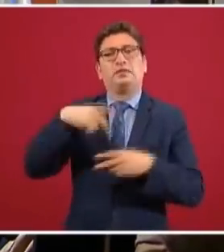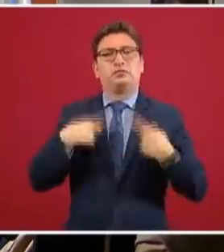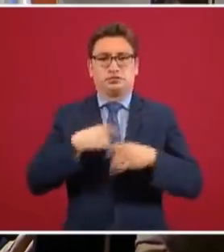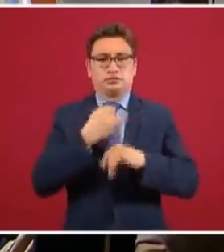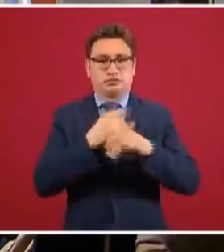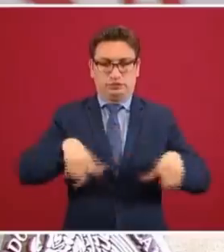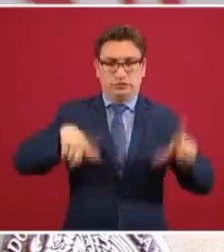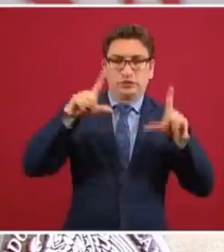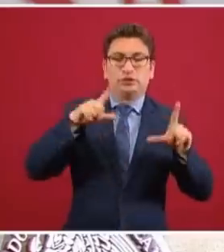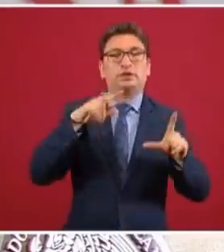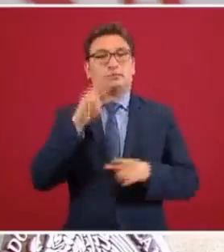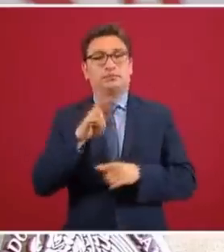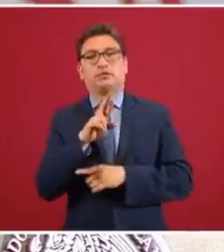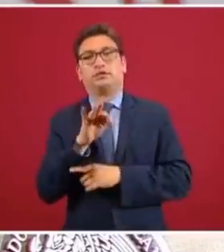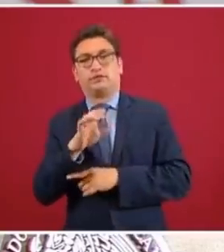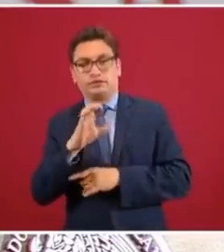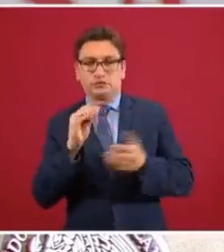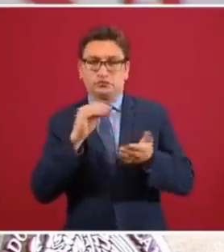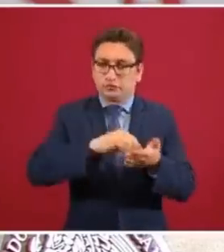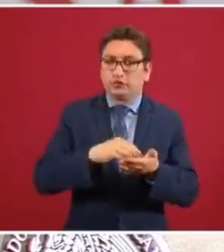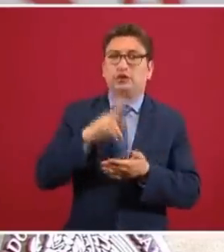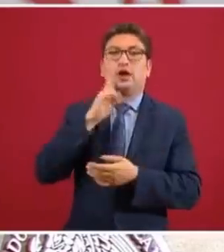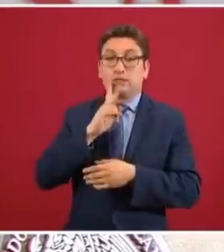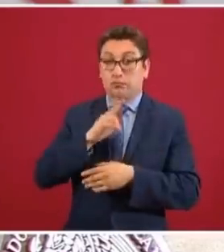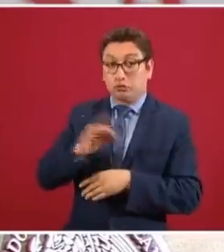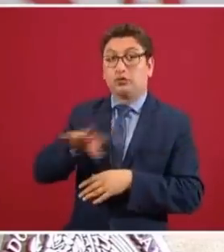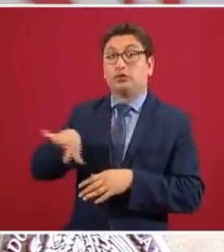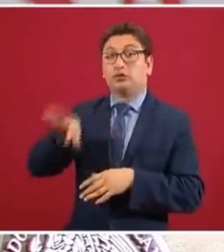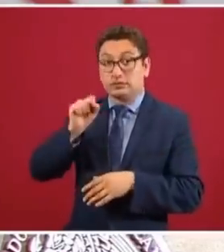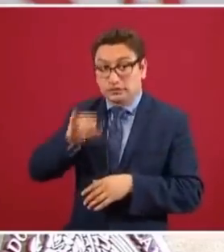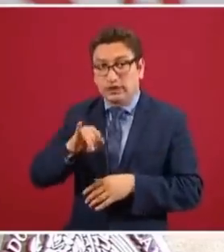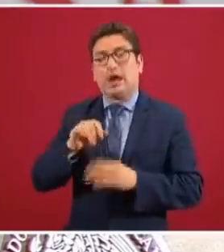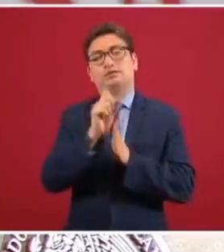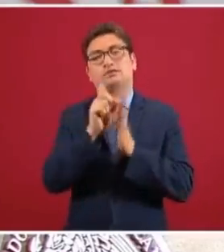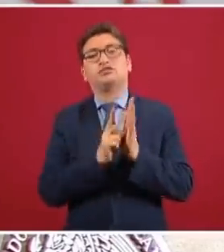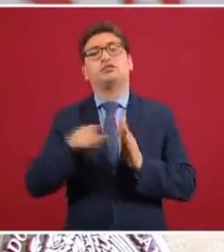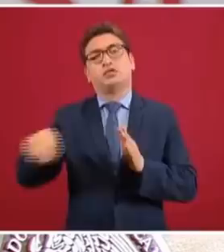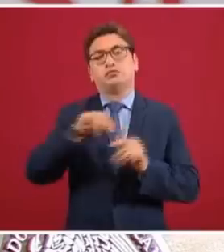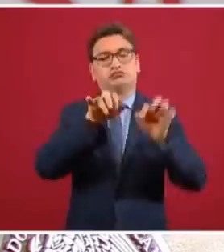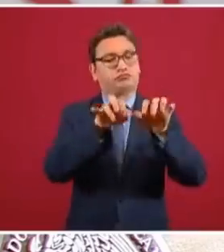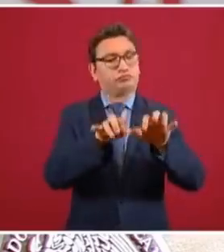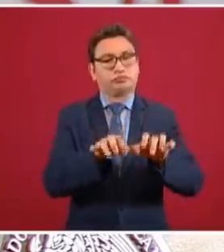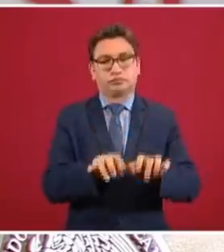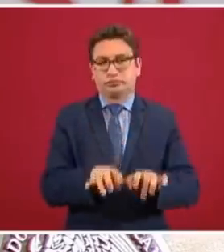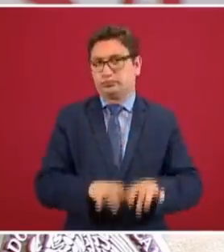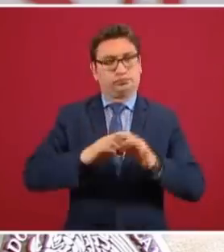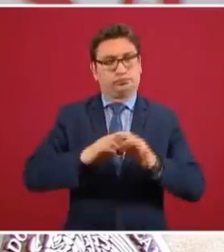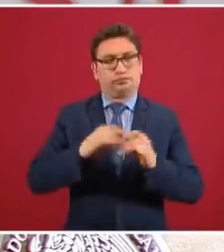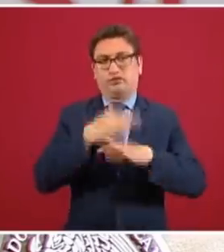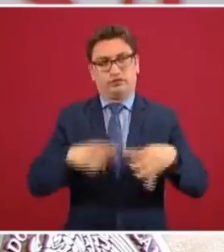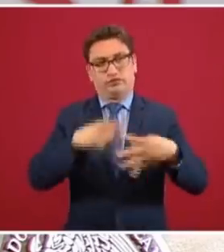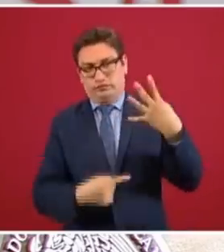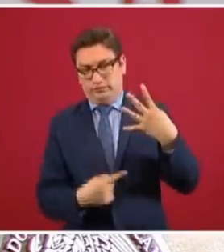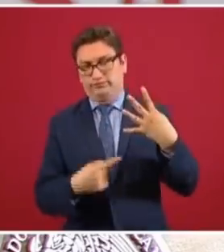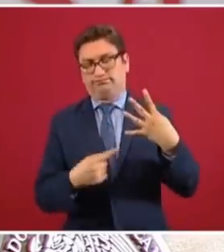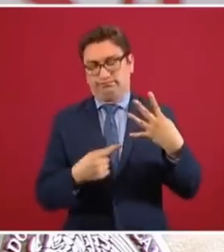a la página, ver si son elegibles y de ser así, pues entonces ya nada más llenar esta solicitud con estos cinco